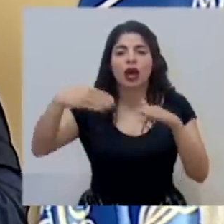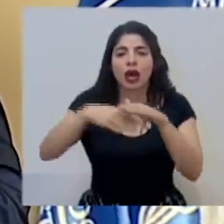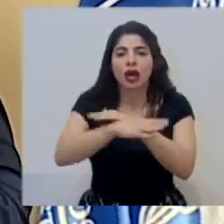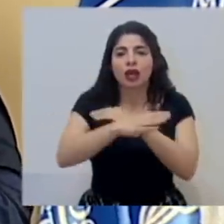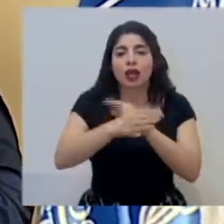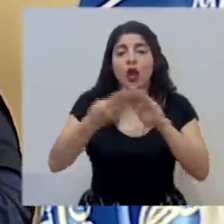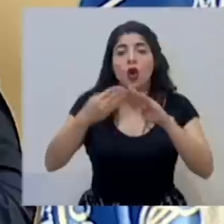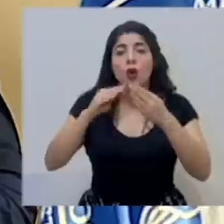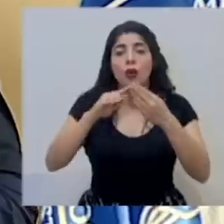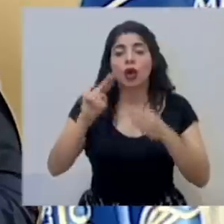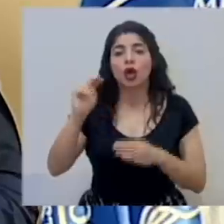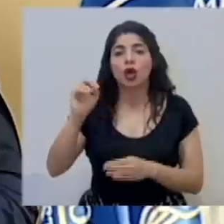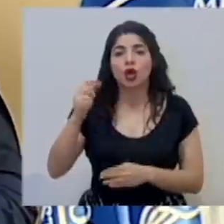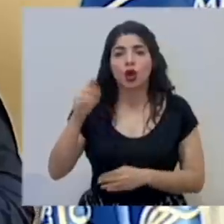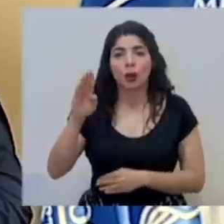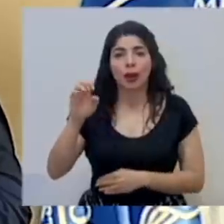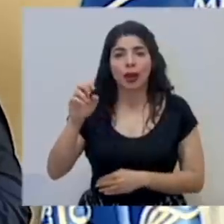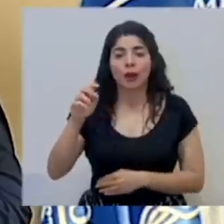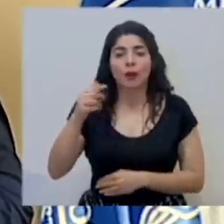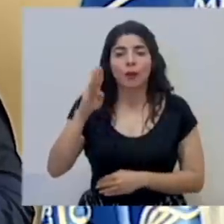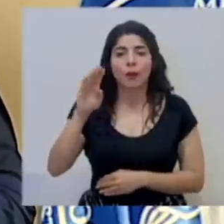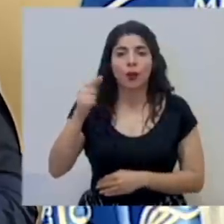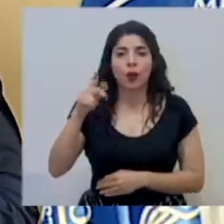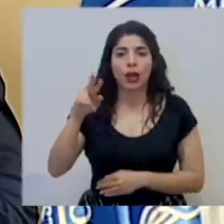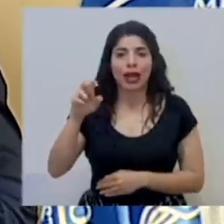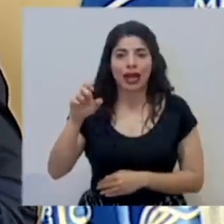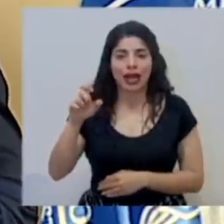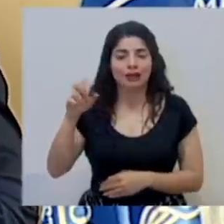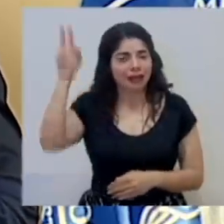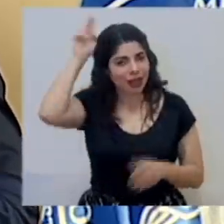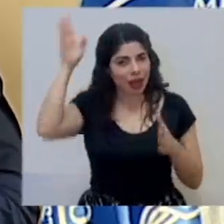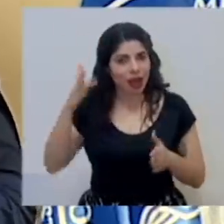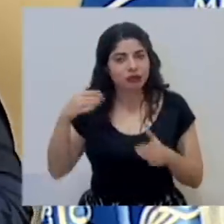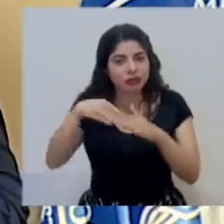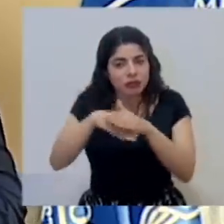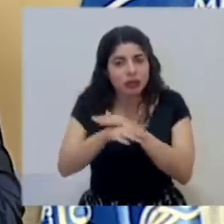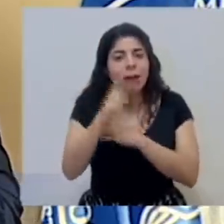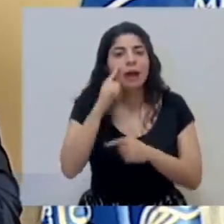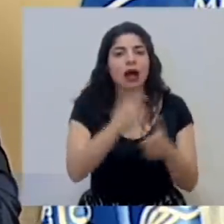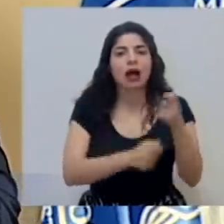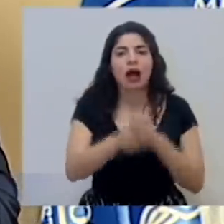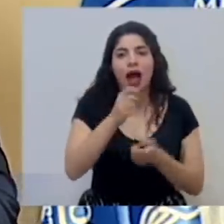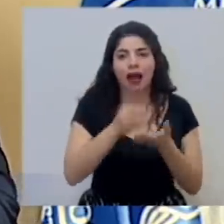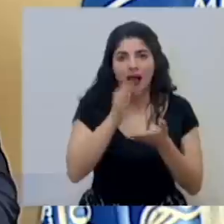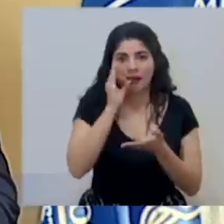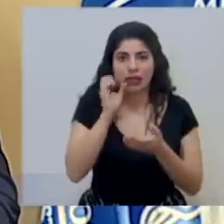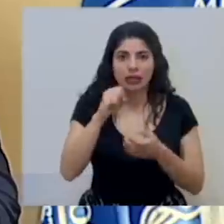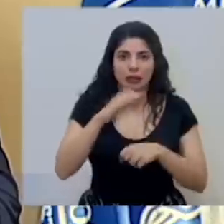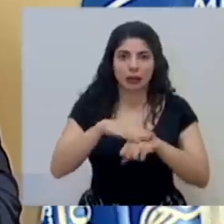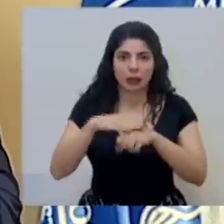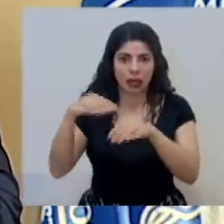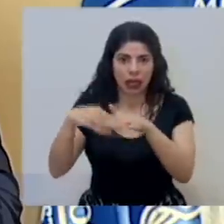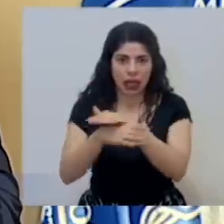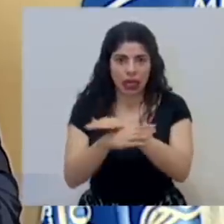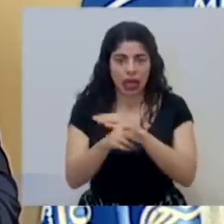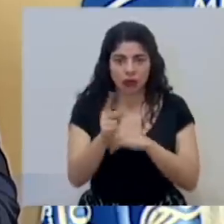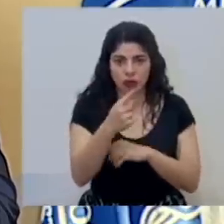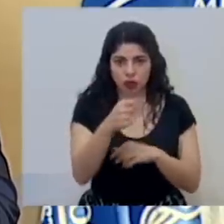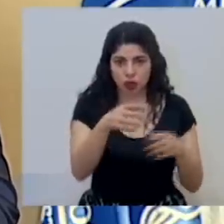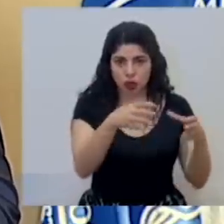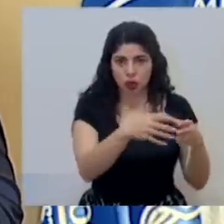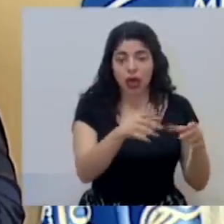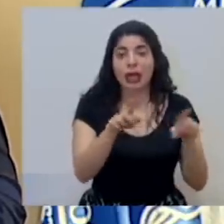la comunidad Nove Buglé, principalmente para la recolección de café y también hay que visualizar para